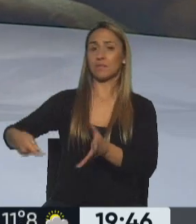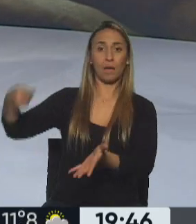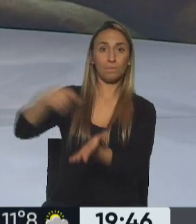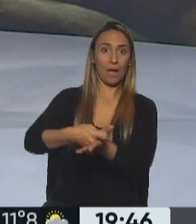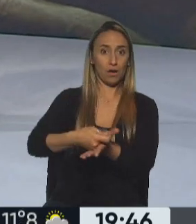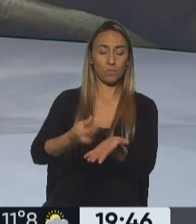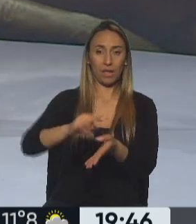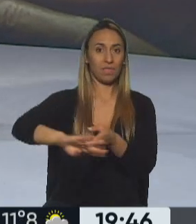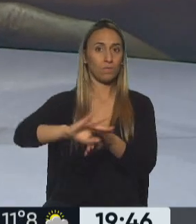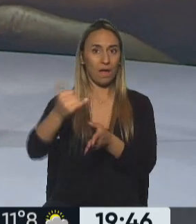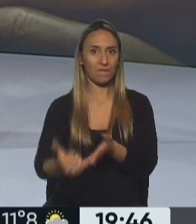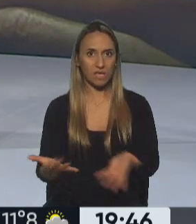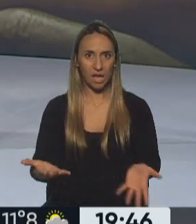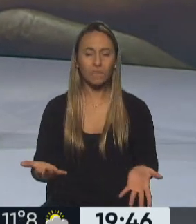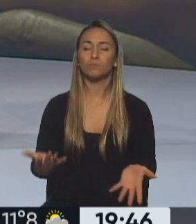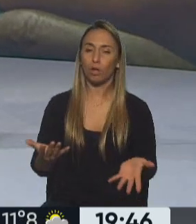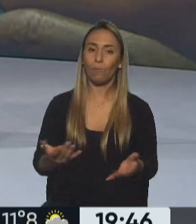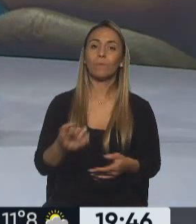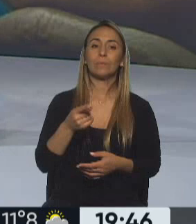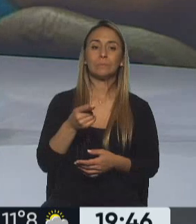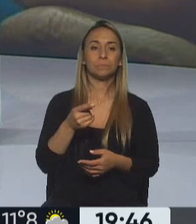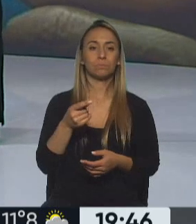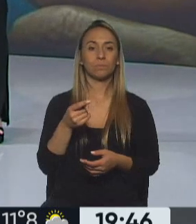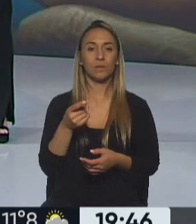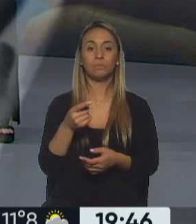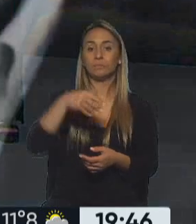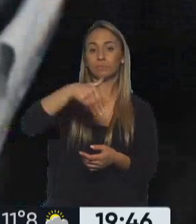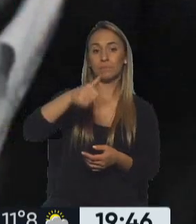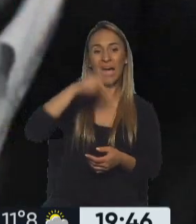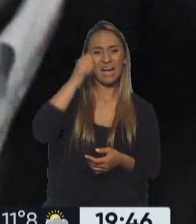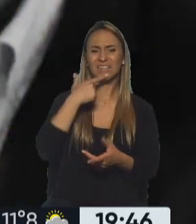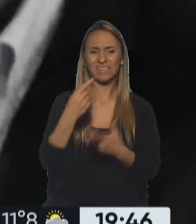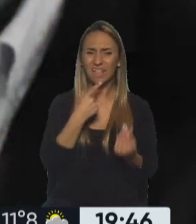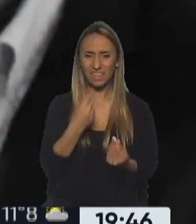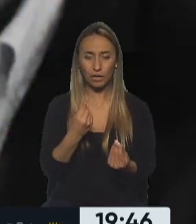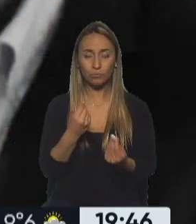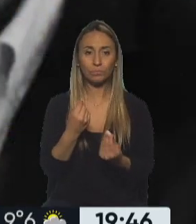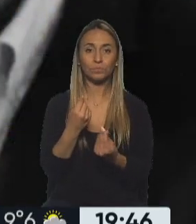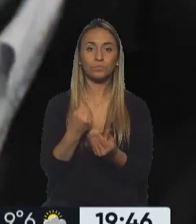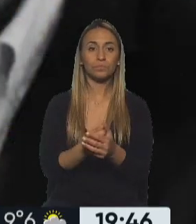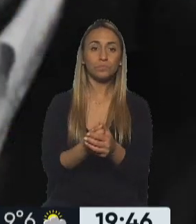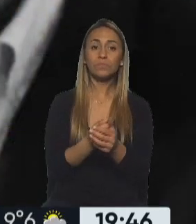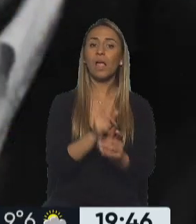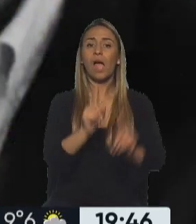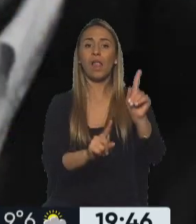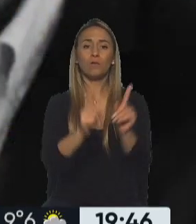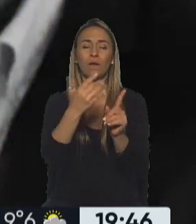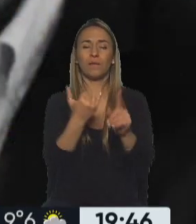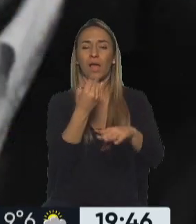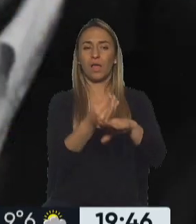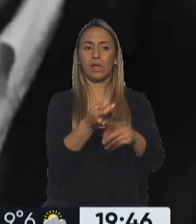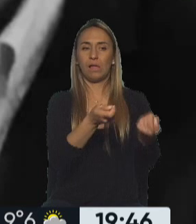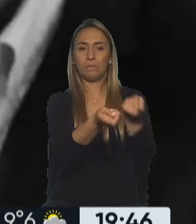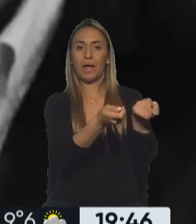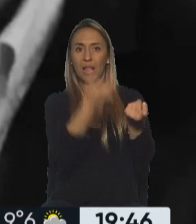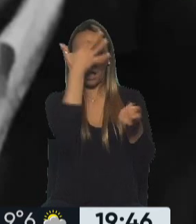la línea editorial lo sigue sin dudas, ¿no? Facundo Manes dijo, hubo operadores que manejaban la justicia. Lo